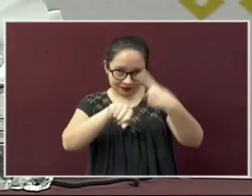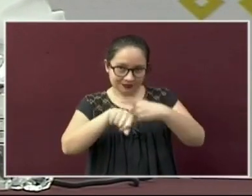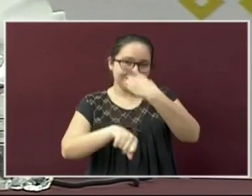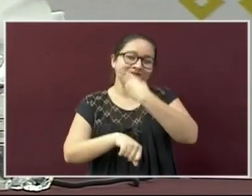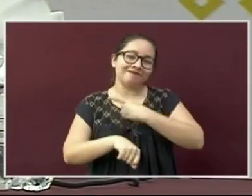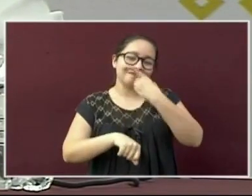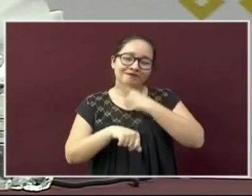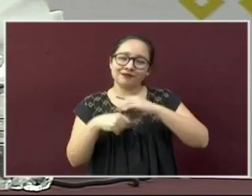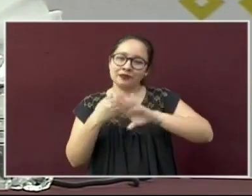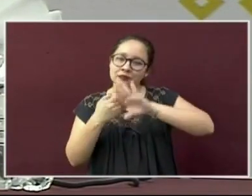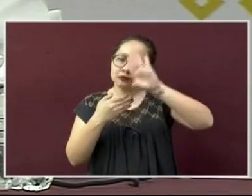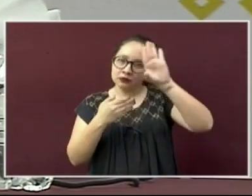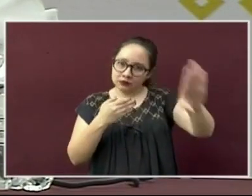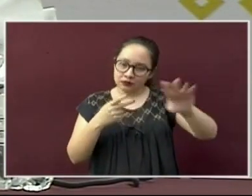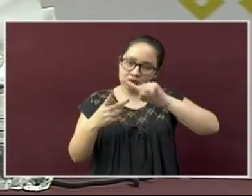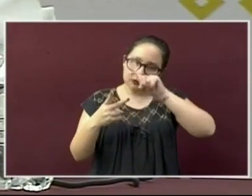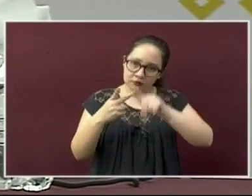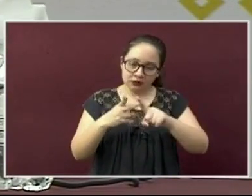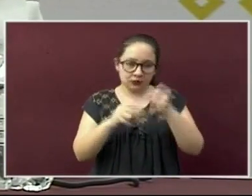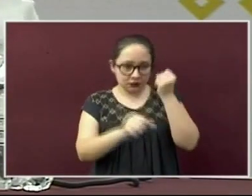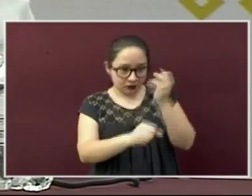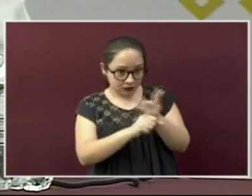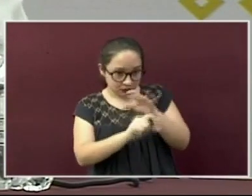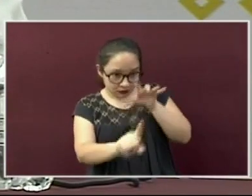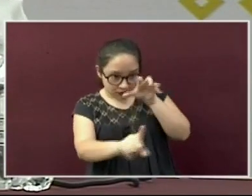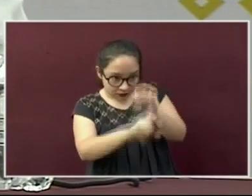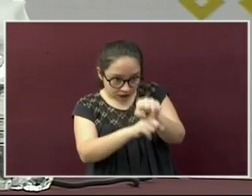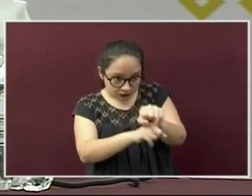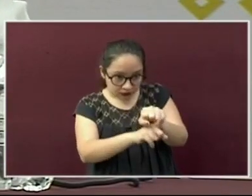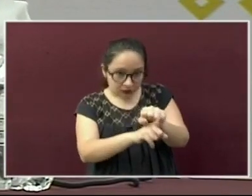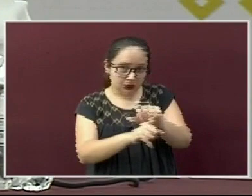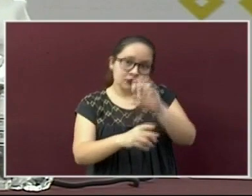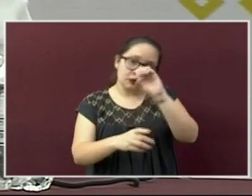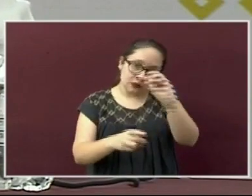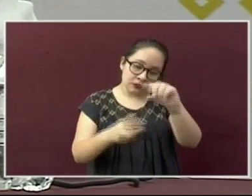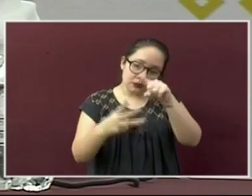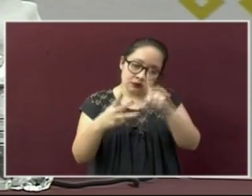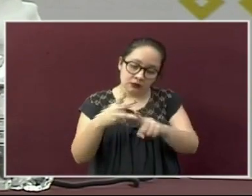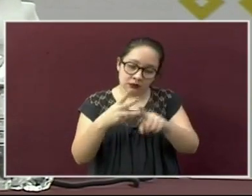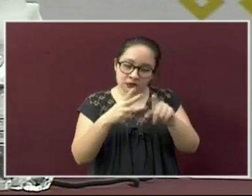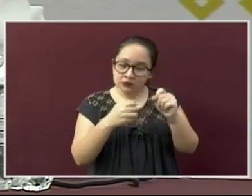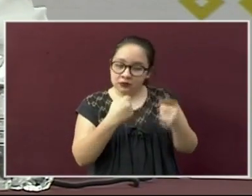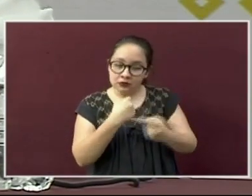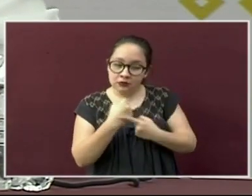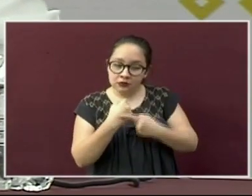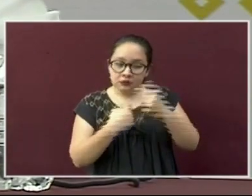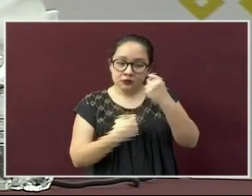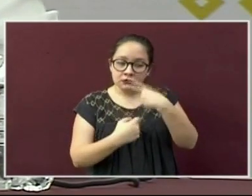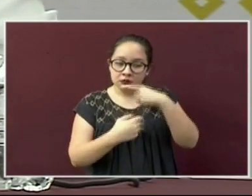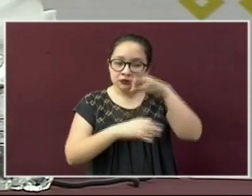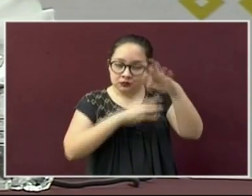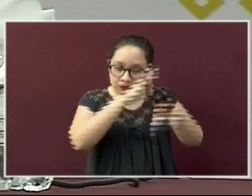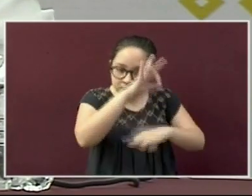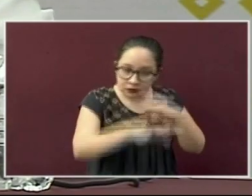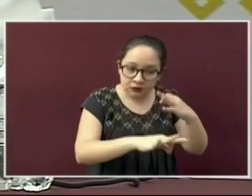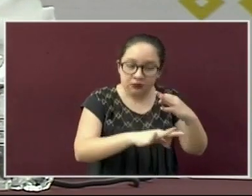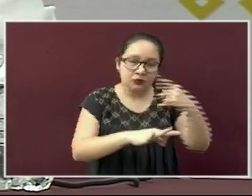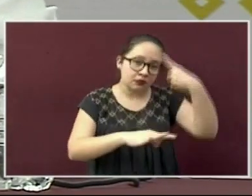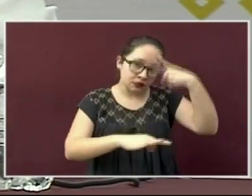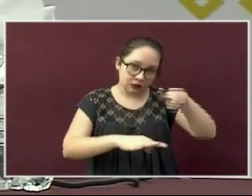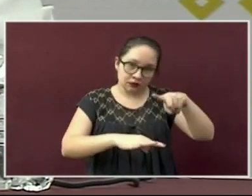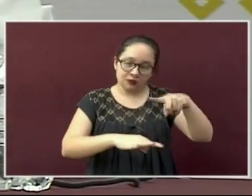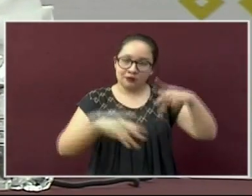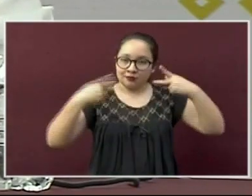detectarla a tiempo y ofrecer un tratamiento oportuno y adecuado que favorezca